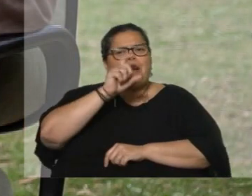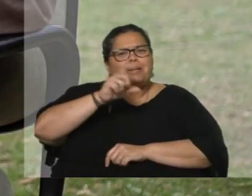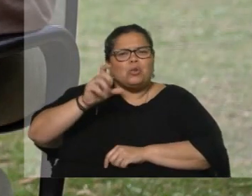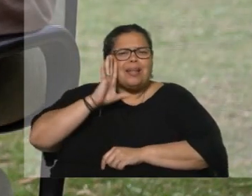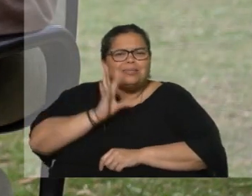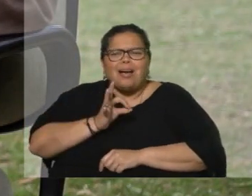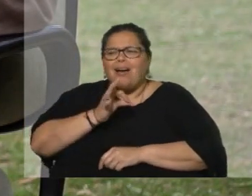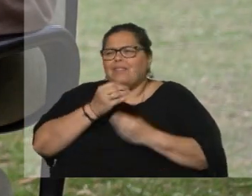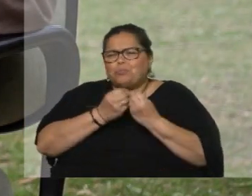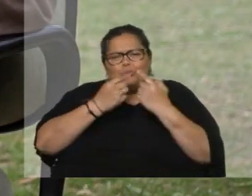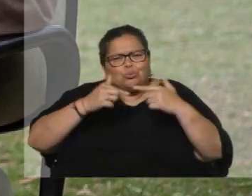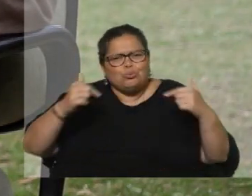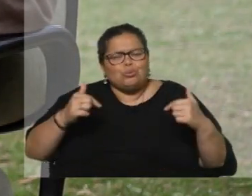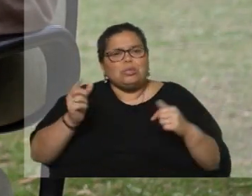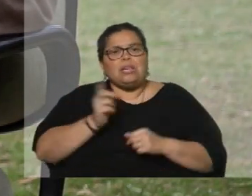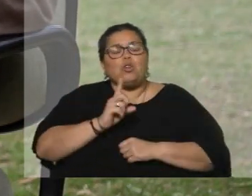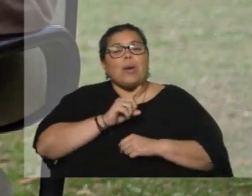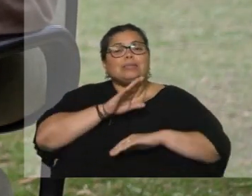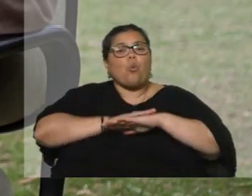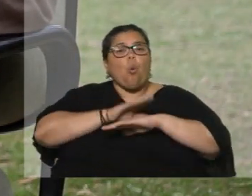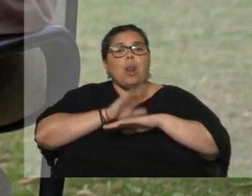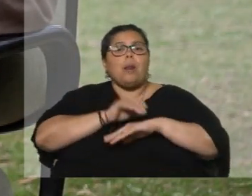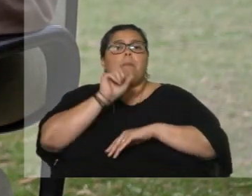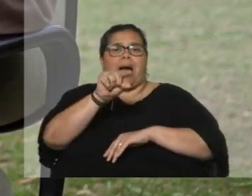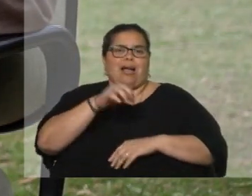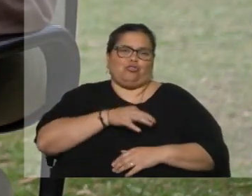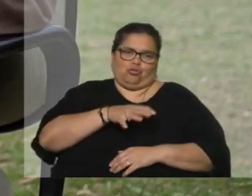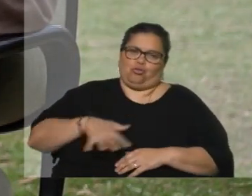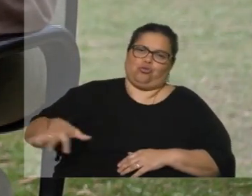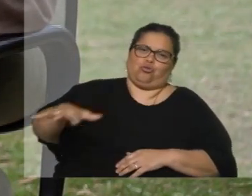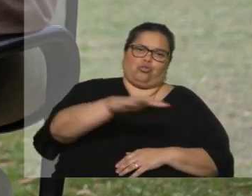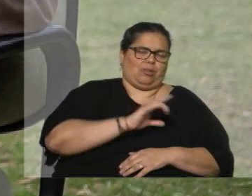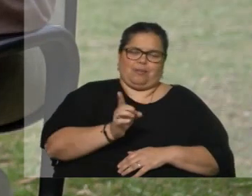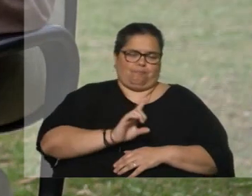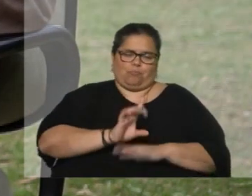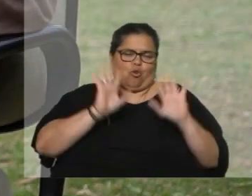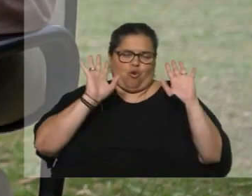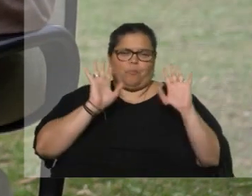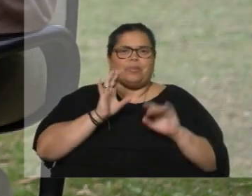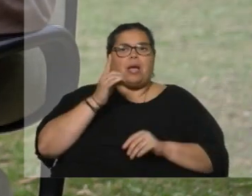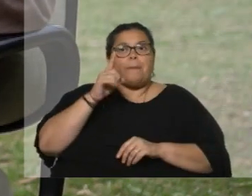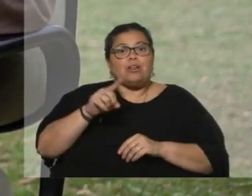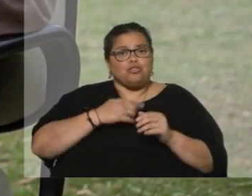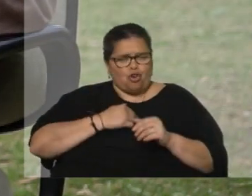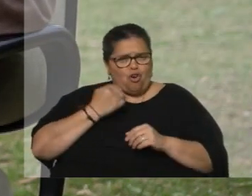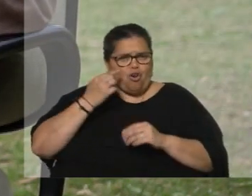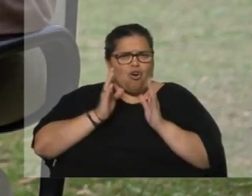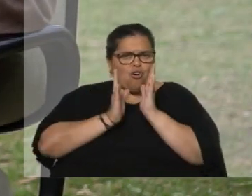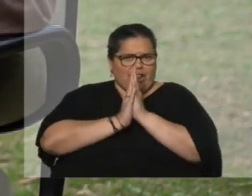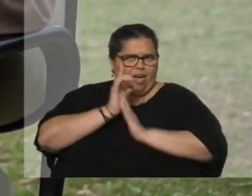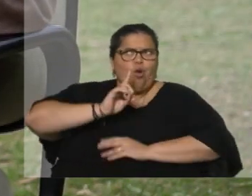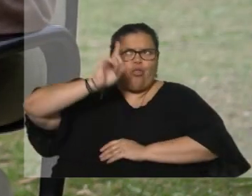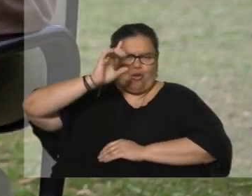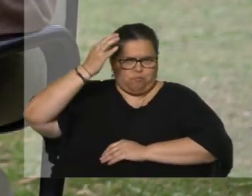Y que por... No es echarle la culpa a la sociedad ni nada de eso, porque creo en Dios y creo que tenemos un libre